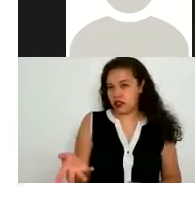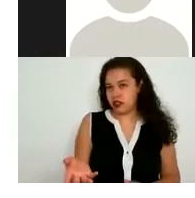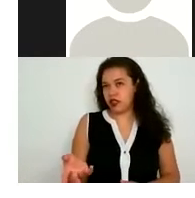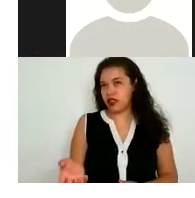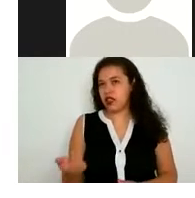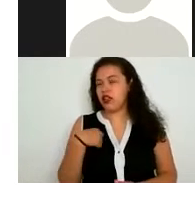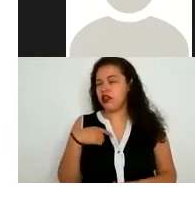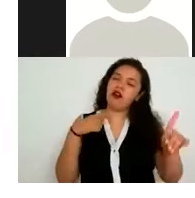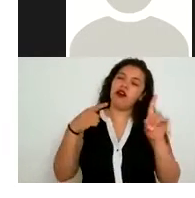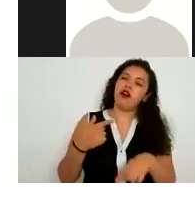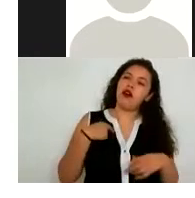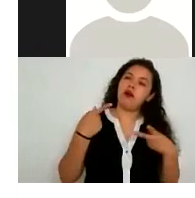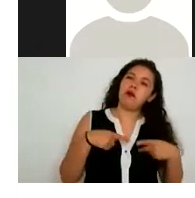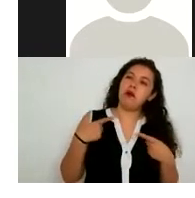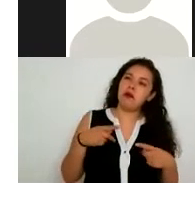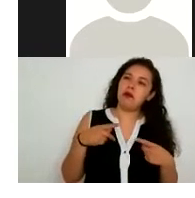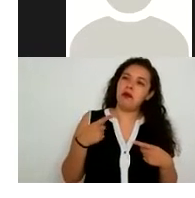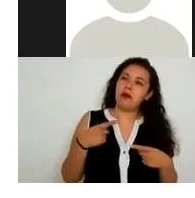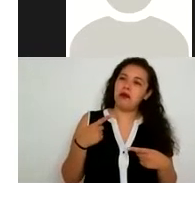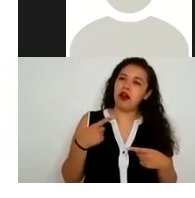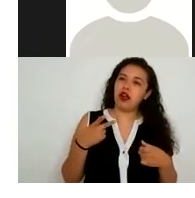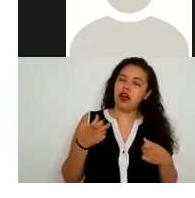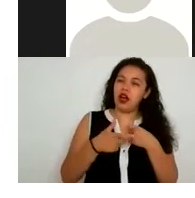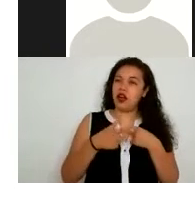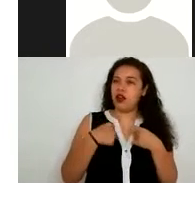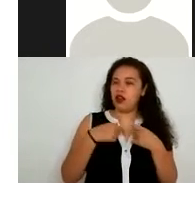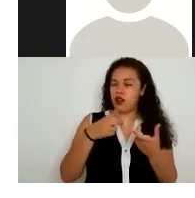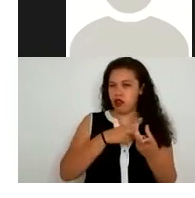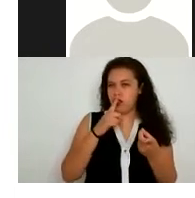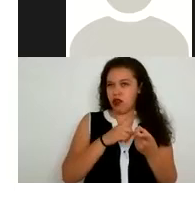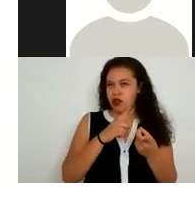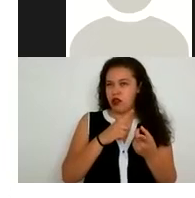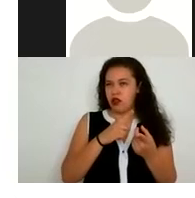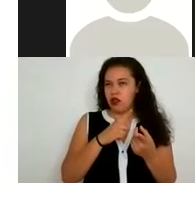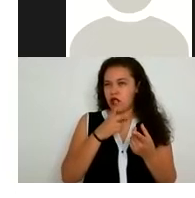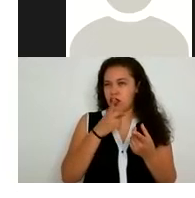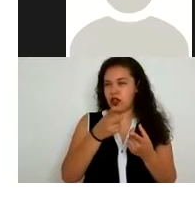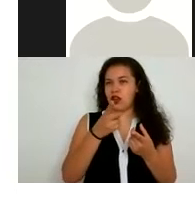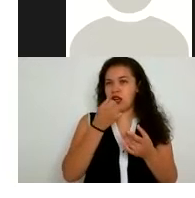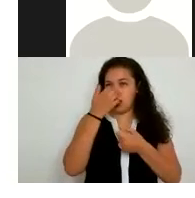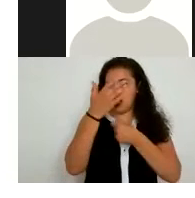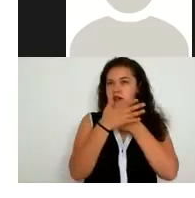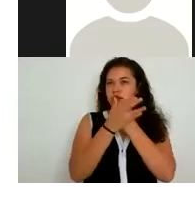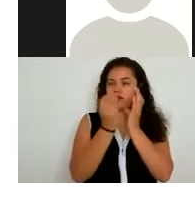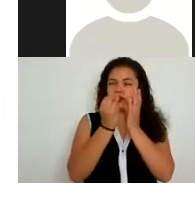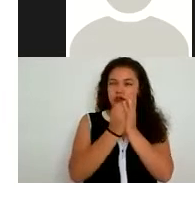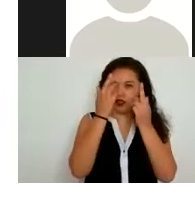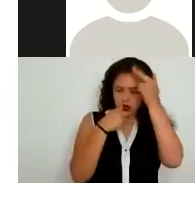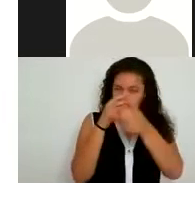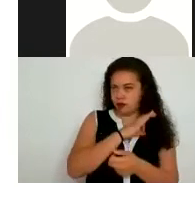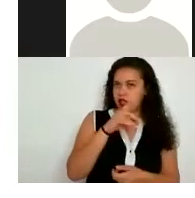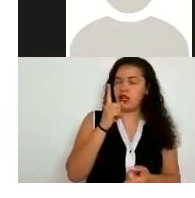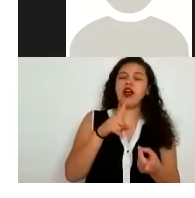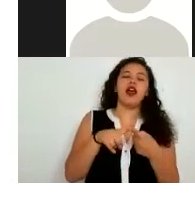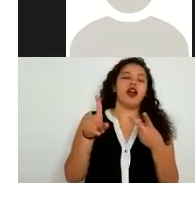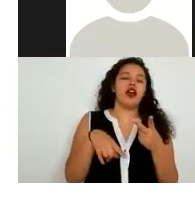persona tus datos sino que yo te digo dónde puedas tú consultar el aviso de privacidad y dónde puedas